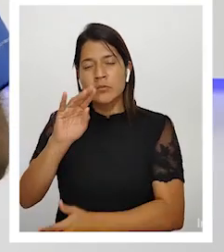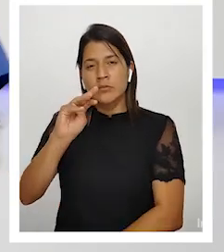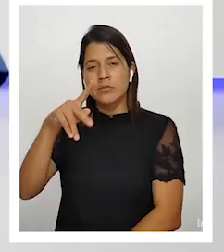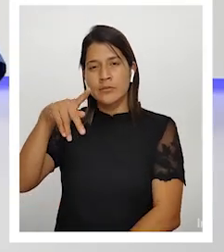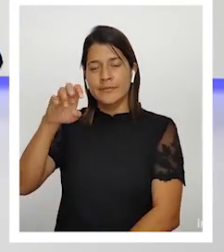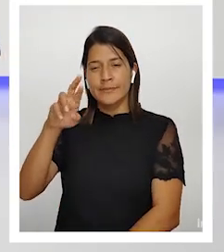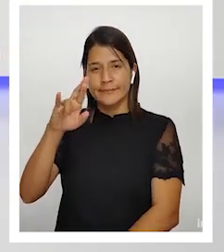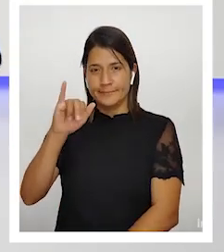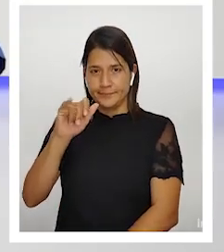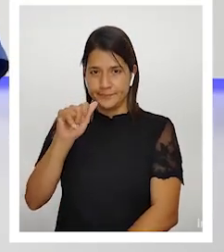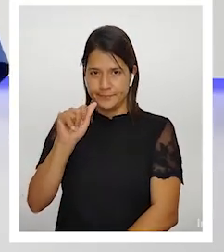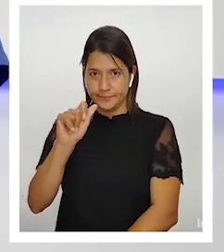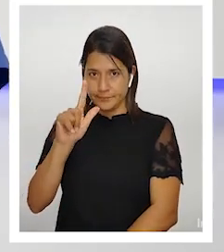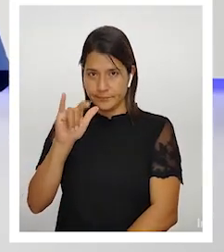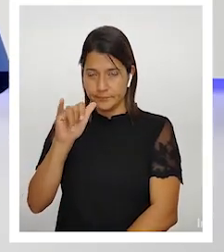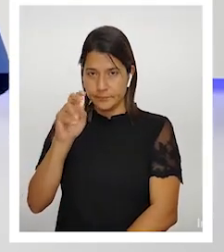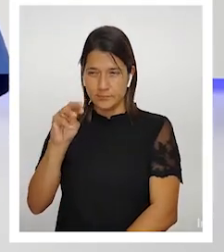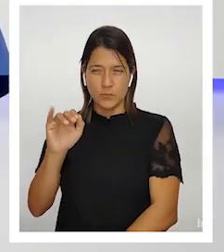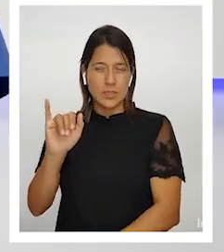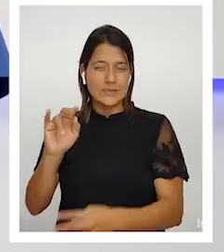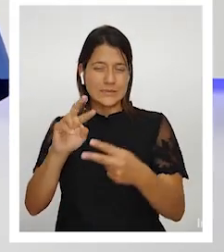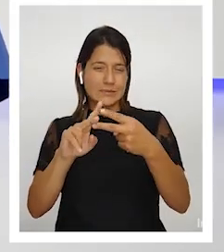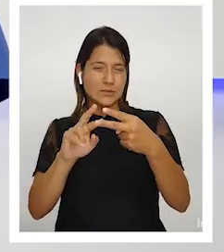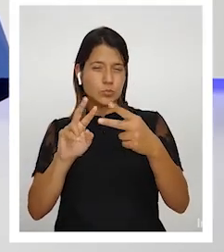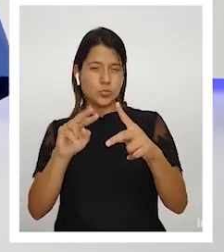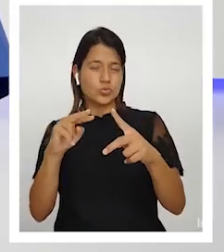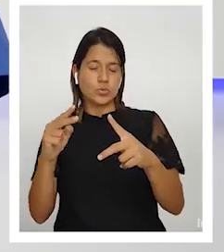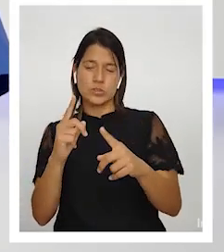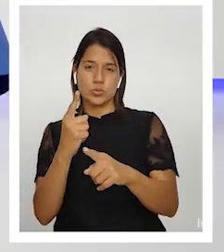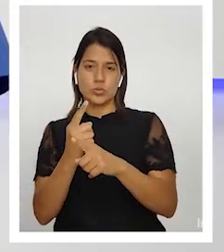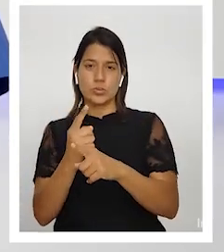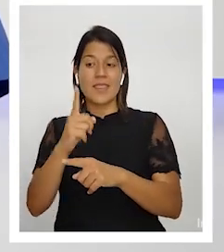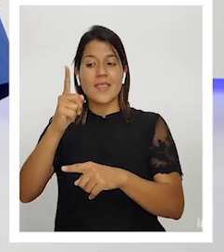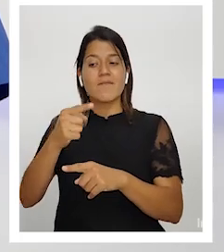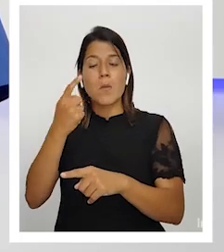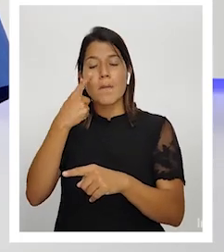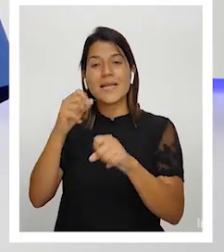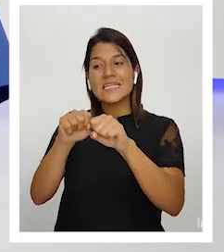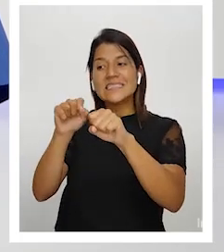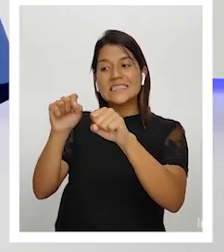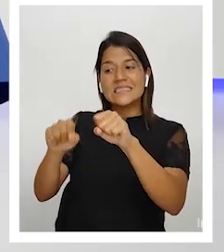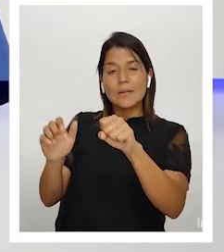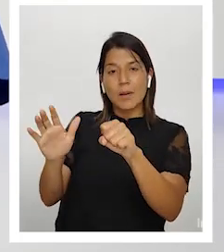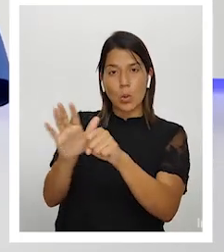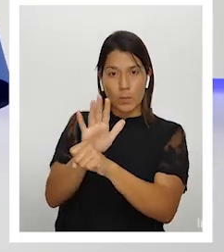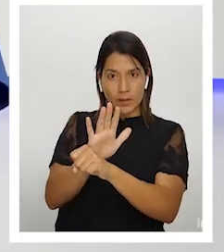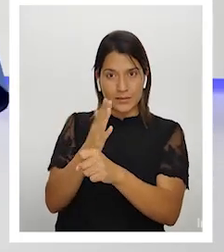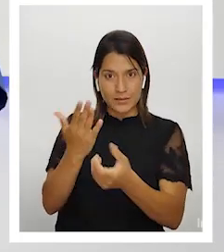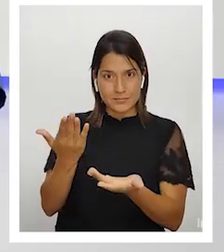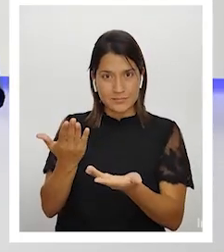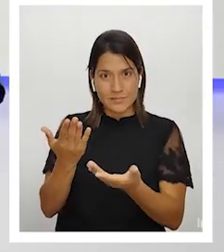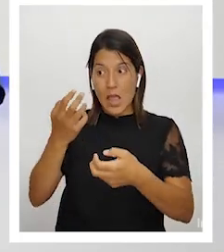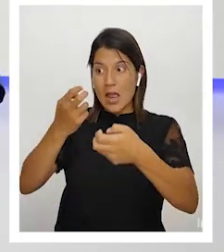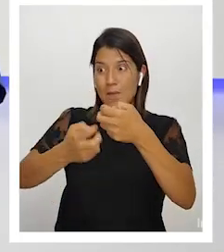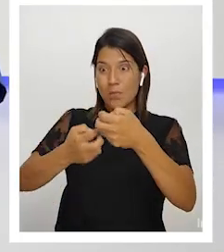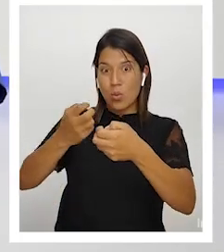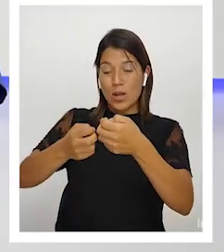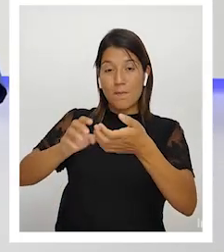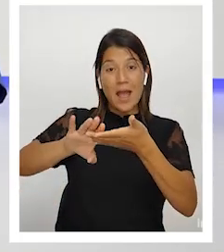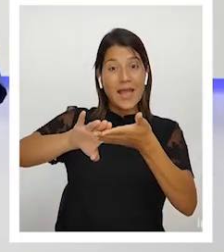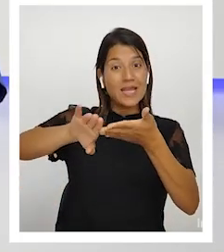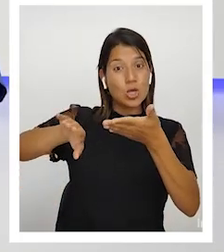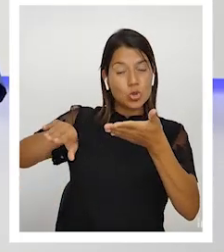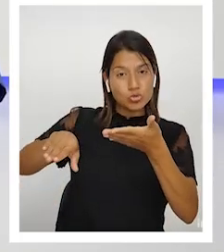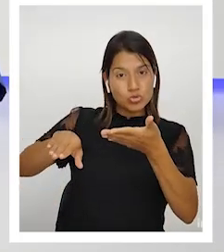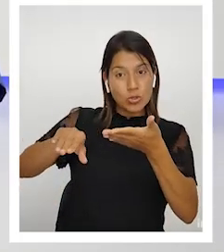totales tenemos que ver el sistema como un todo el problema de la exclusión que no nos impide